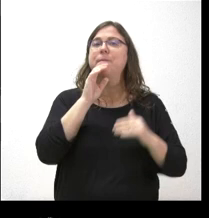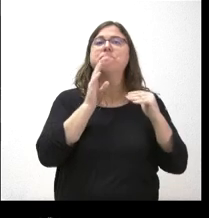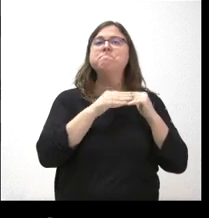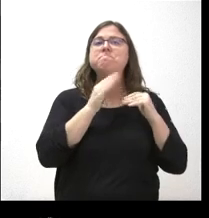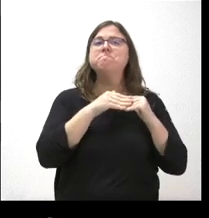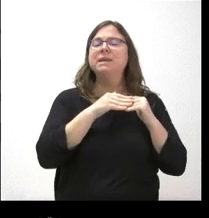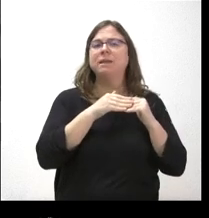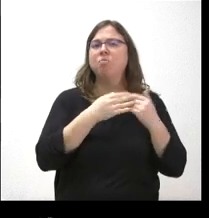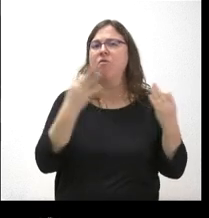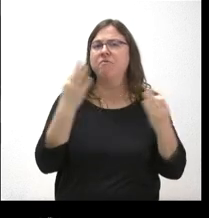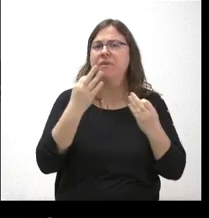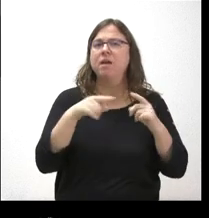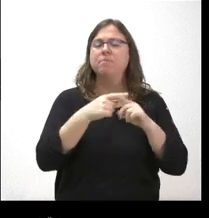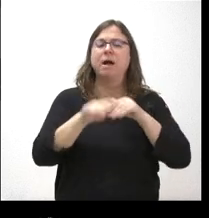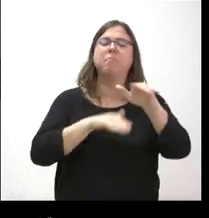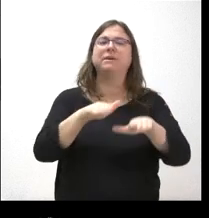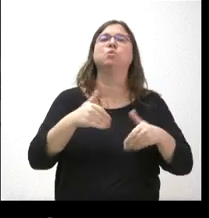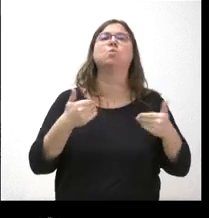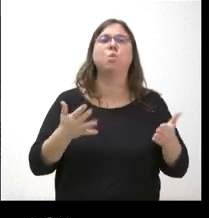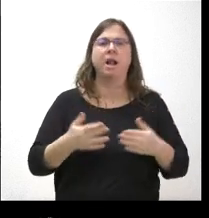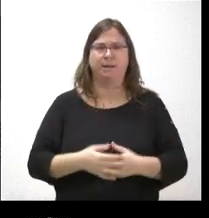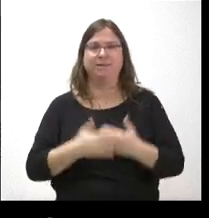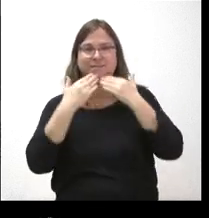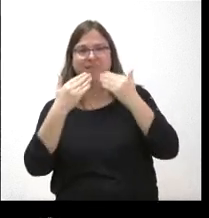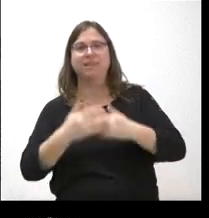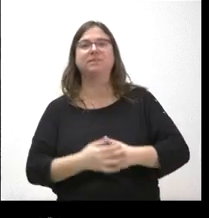van a exigir y qué pasos se van a seguir en este sentido. Gracias.